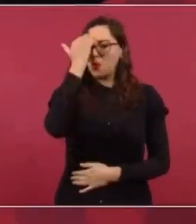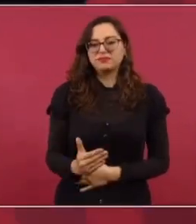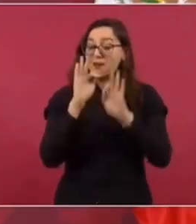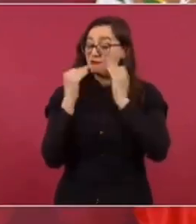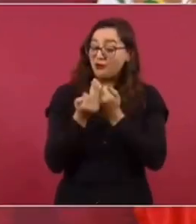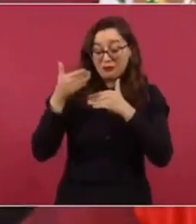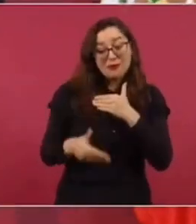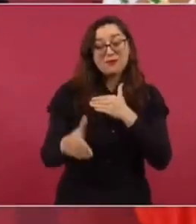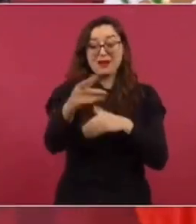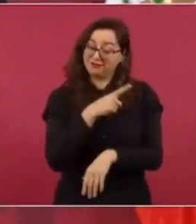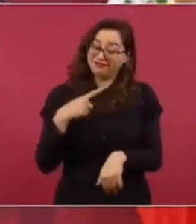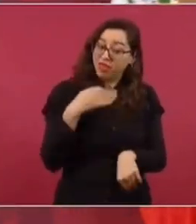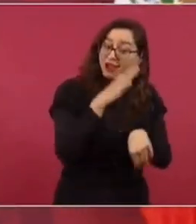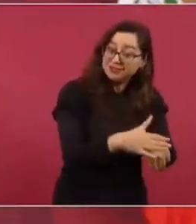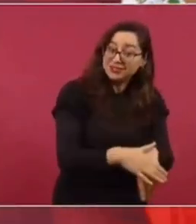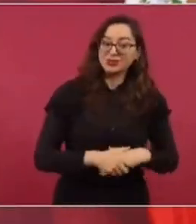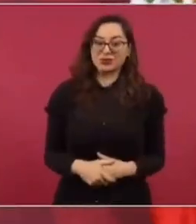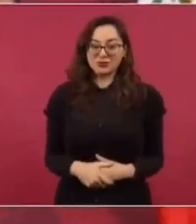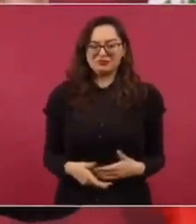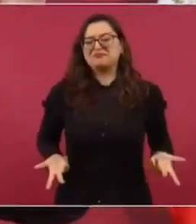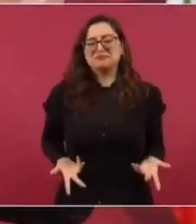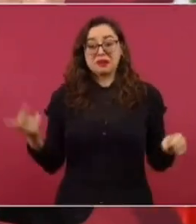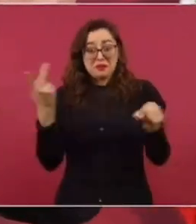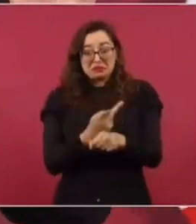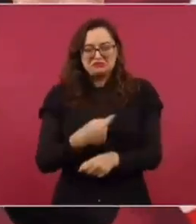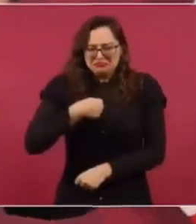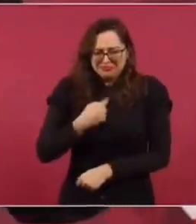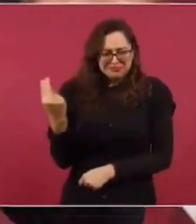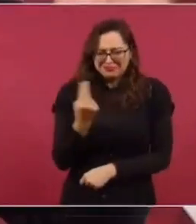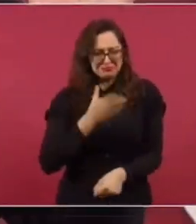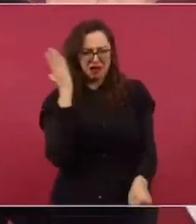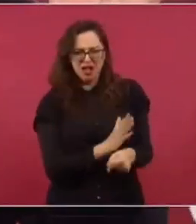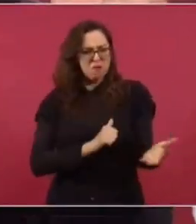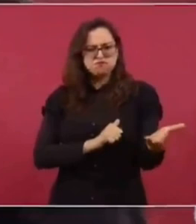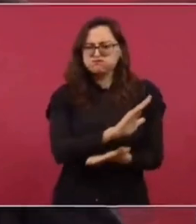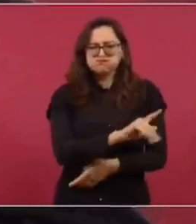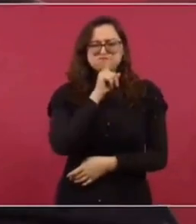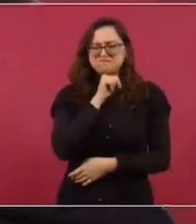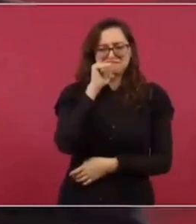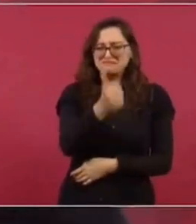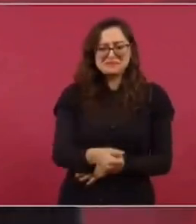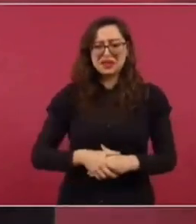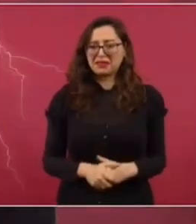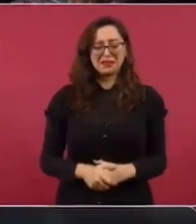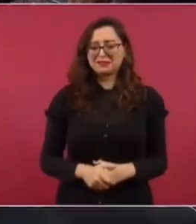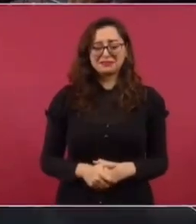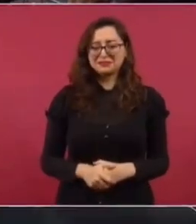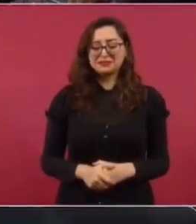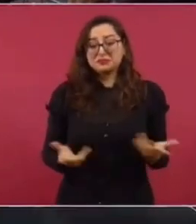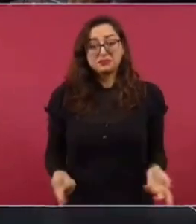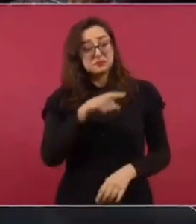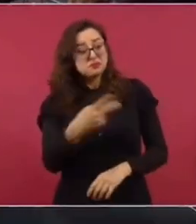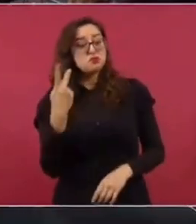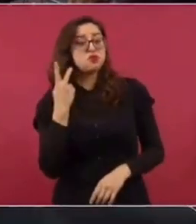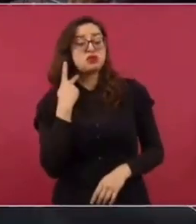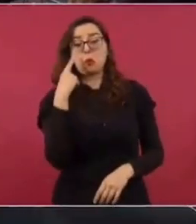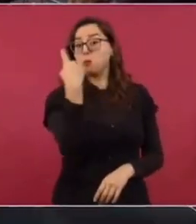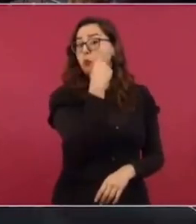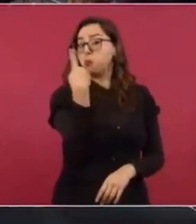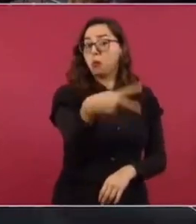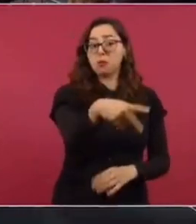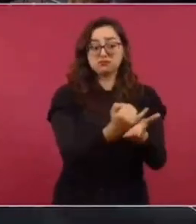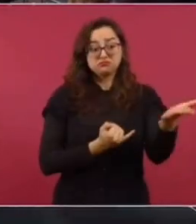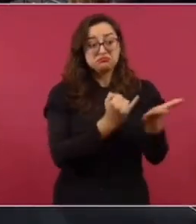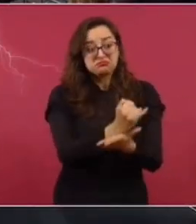después. Entonces, no pasa nada si un político toma una decisión,